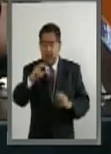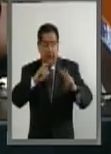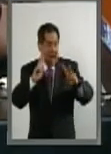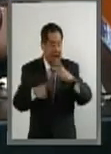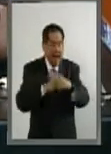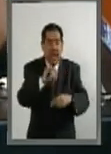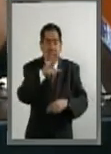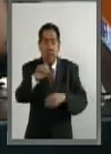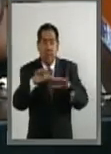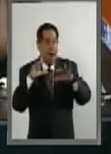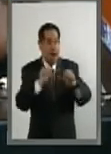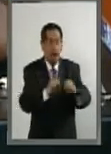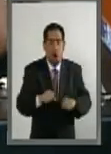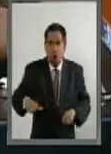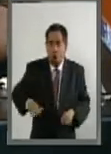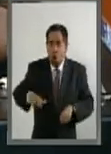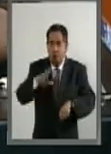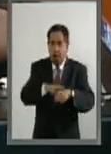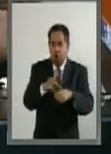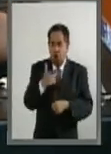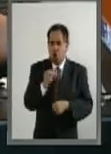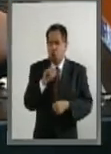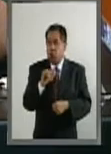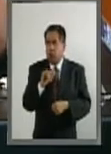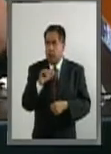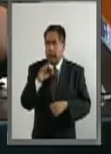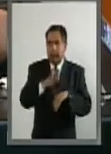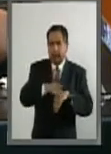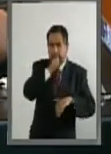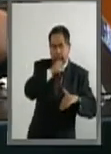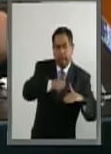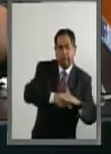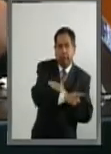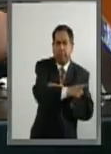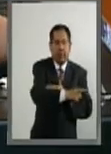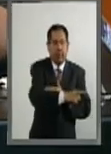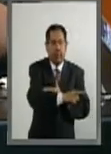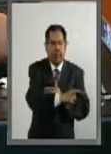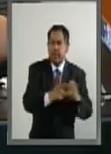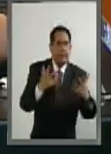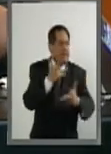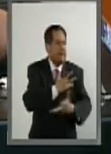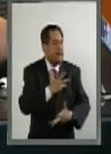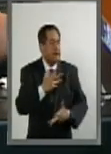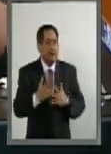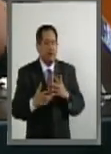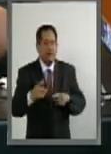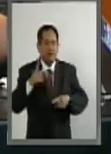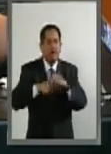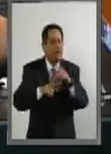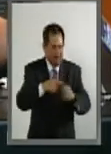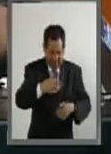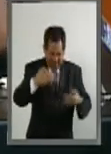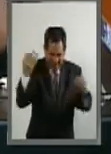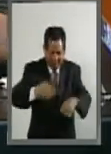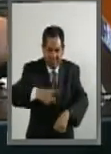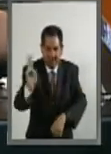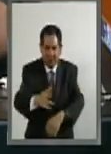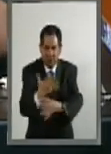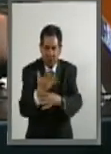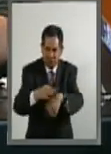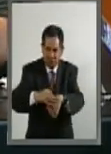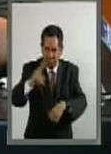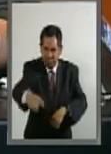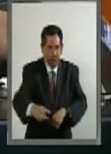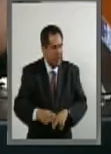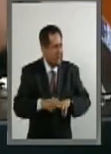operativo el gobernador Godoy, les pasaba el pitazo. Y nadie aquí nos puede desmentir. Nada que